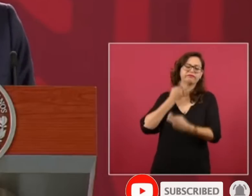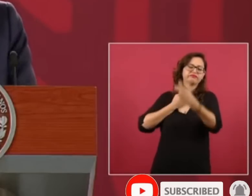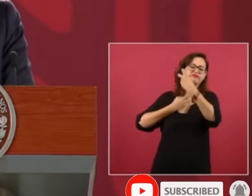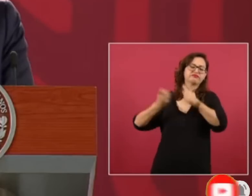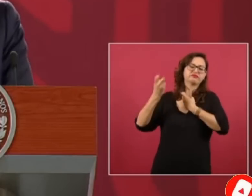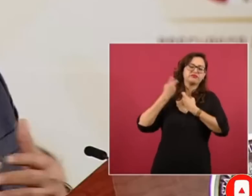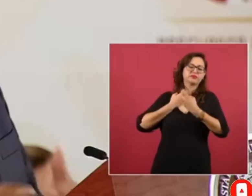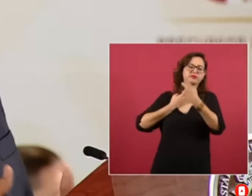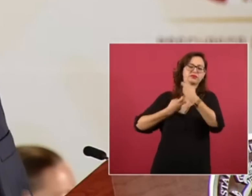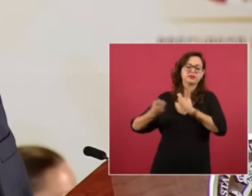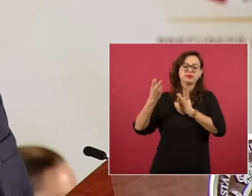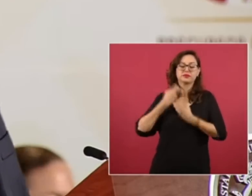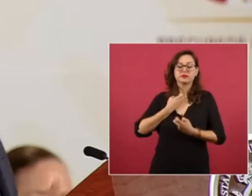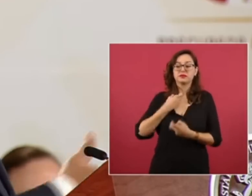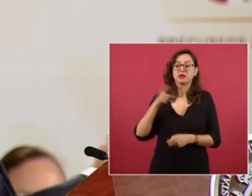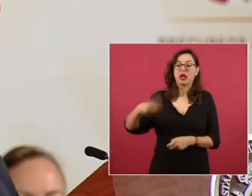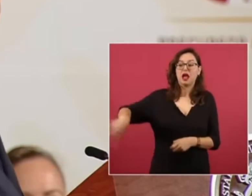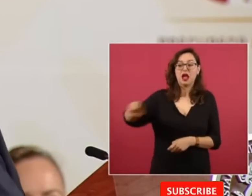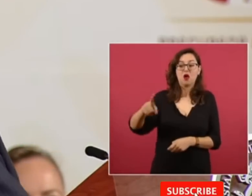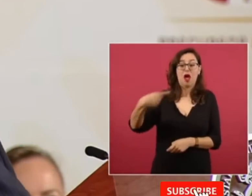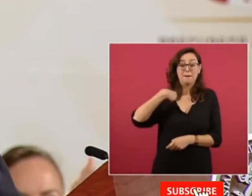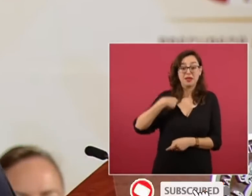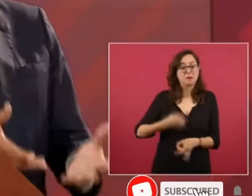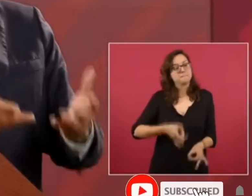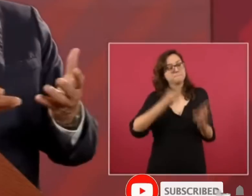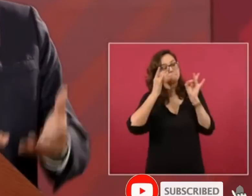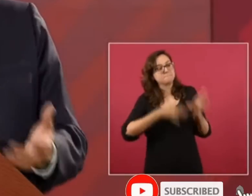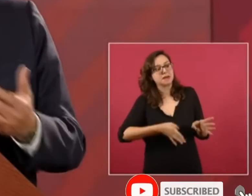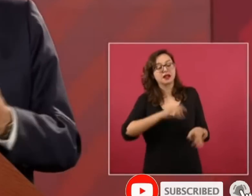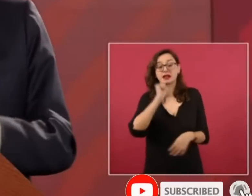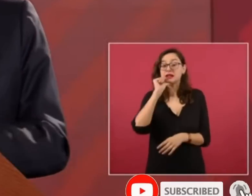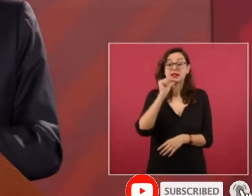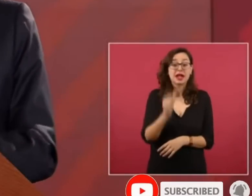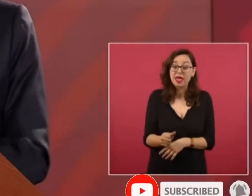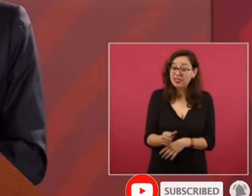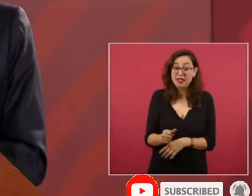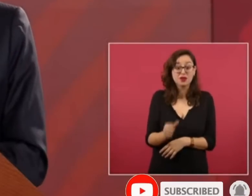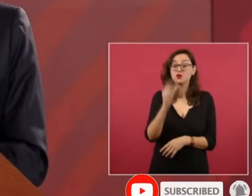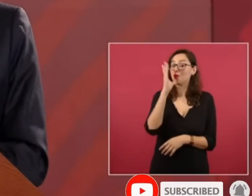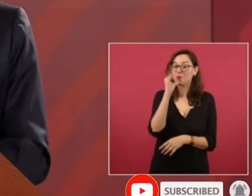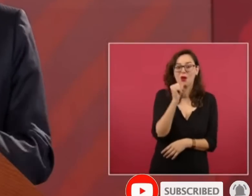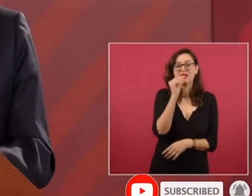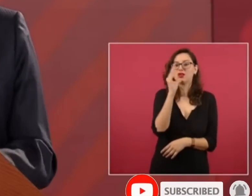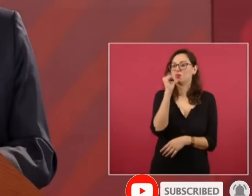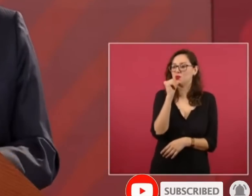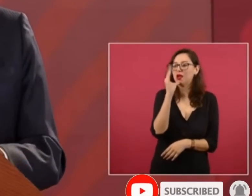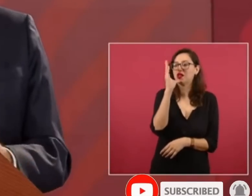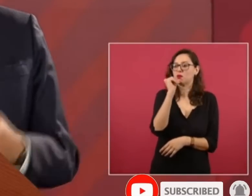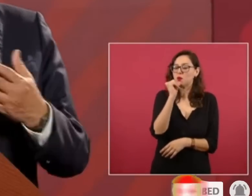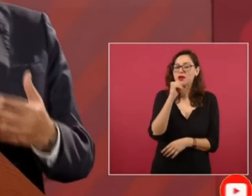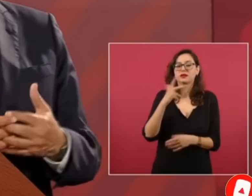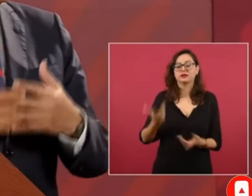imponerse, ahora están queriendo que nosotros